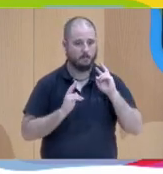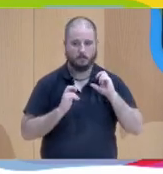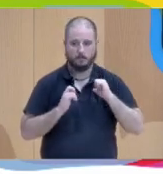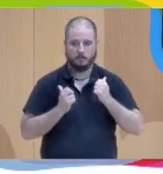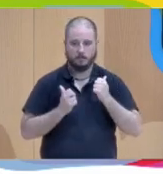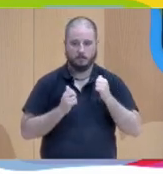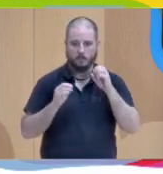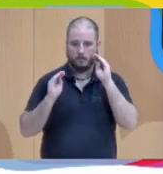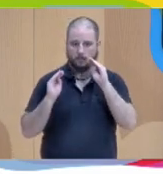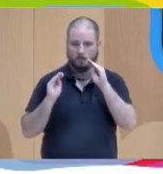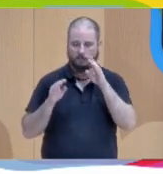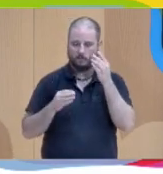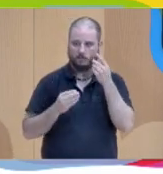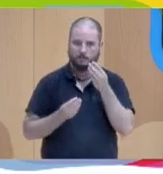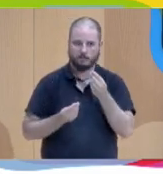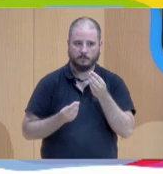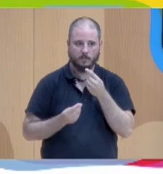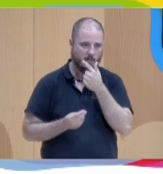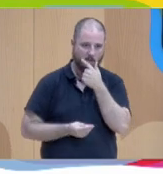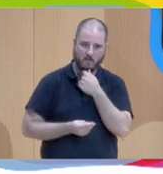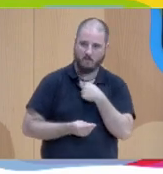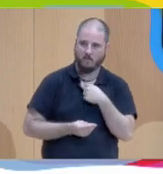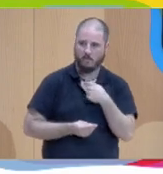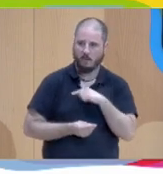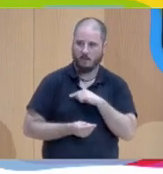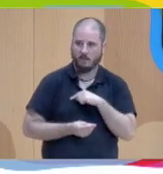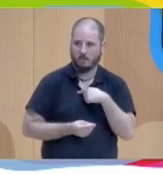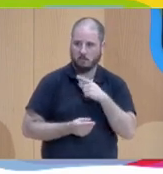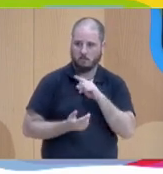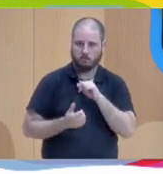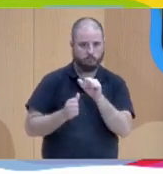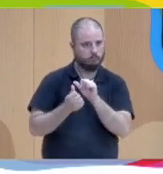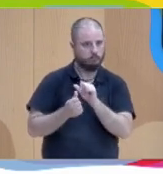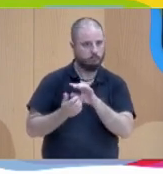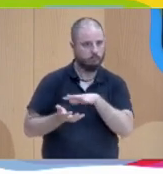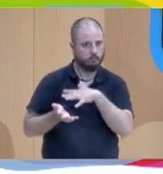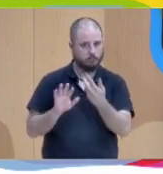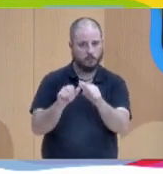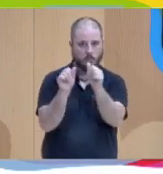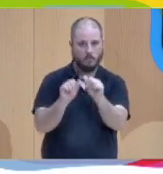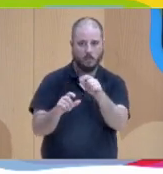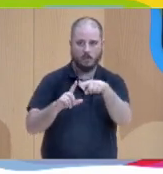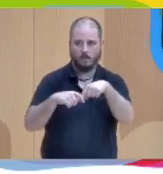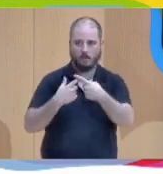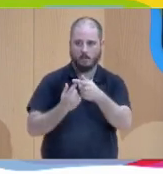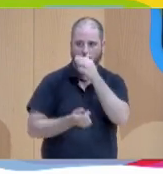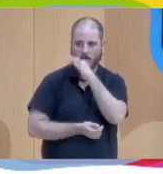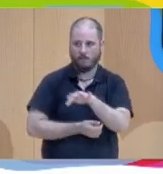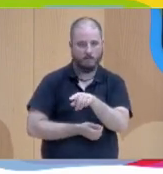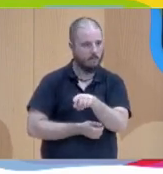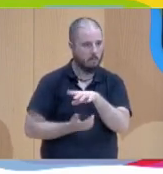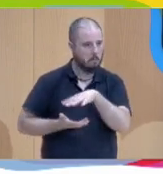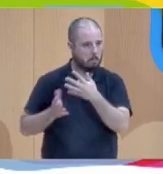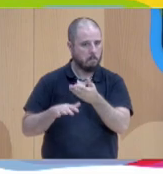me resultaba fácil situarme en la aplicación del modelo con familias e infancia pero me resultaba muy